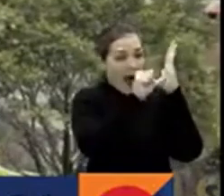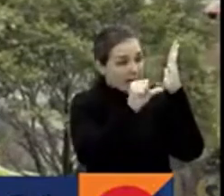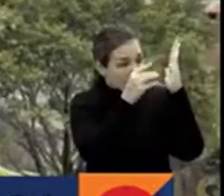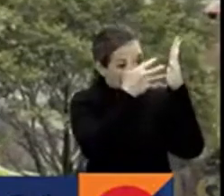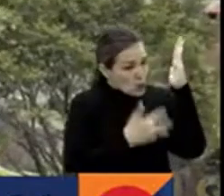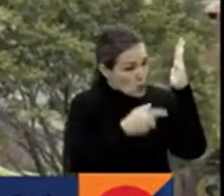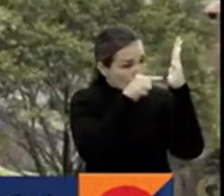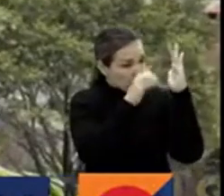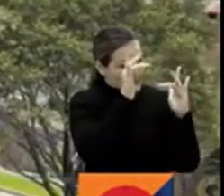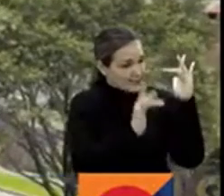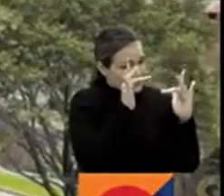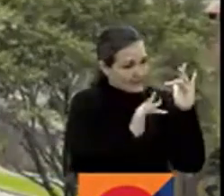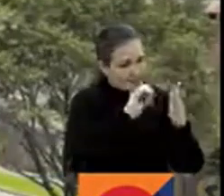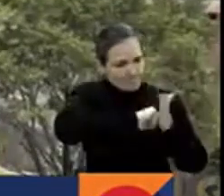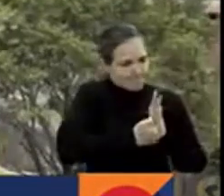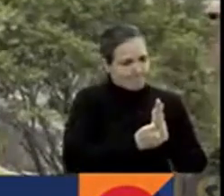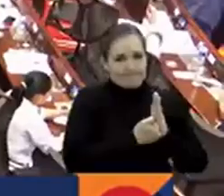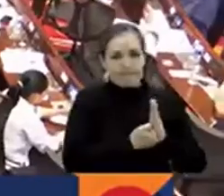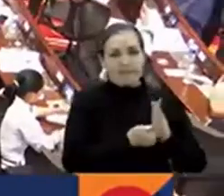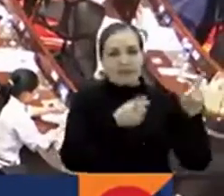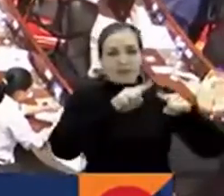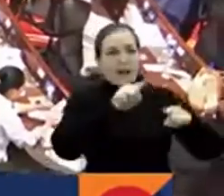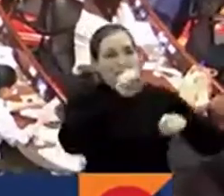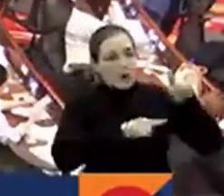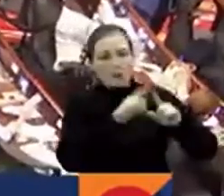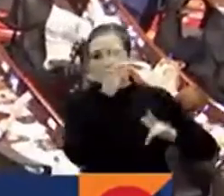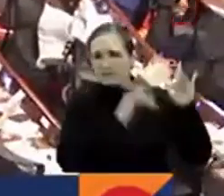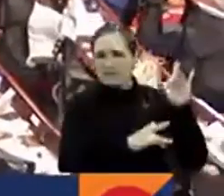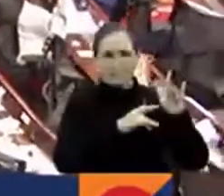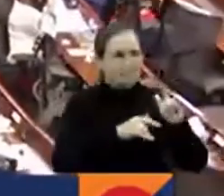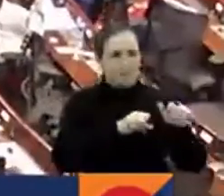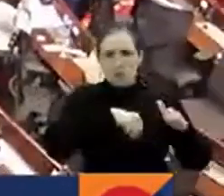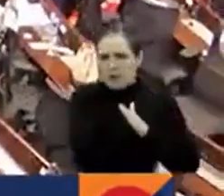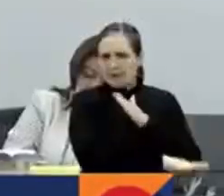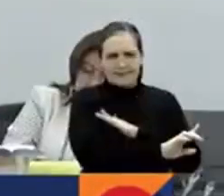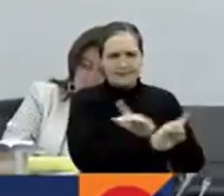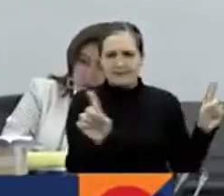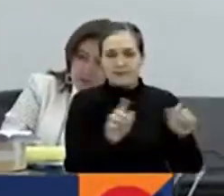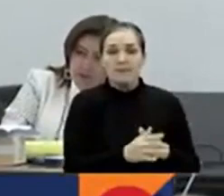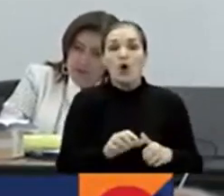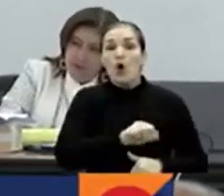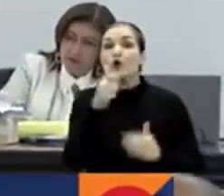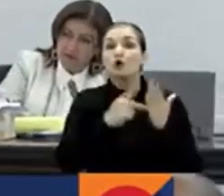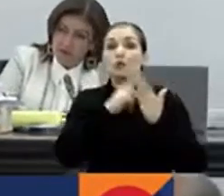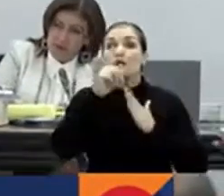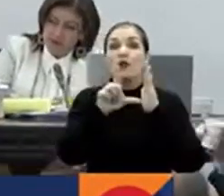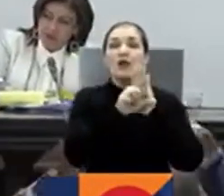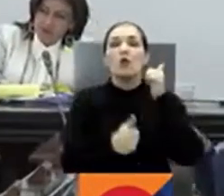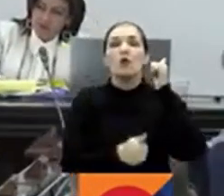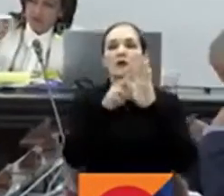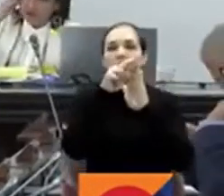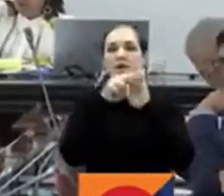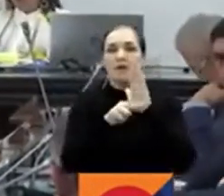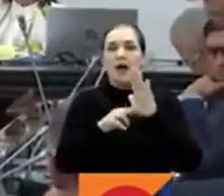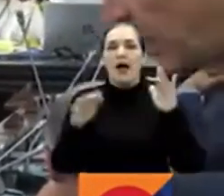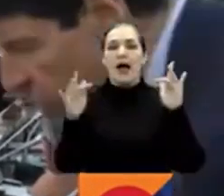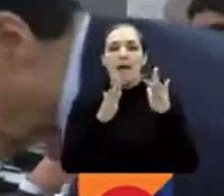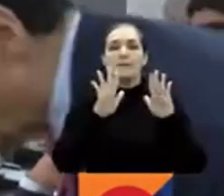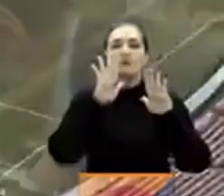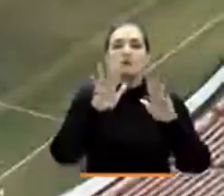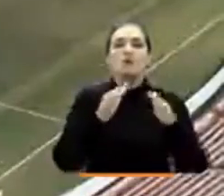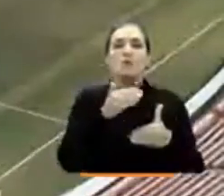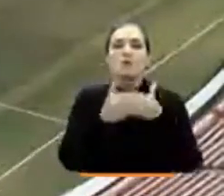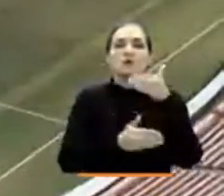complicados y luego intentar hundir todo en plenaria de Senado. Otro de los proyectos que entrará en discusión es la regulación del cannabis medicinal.